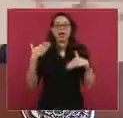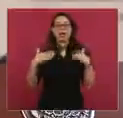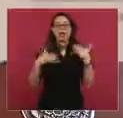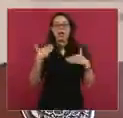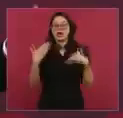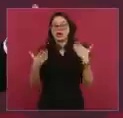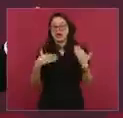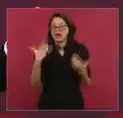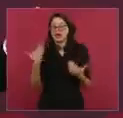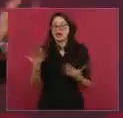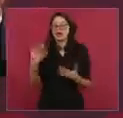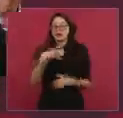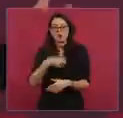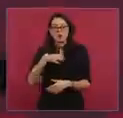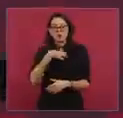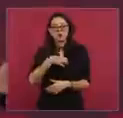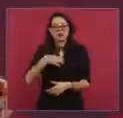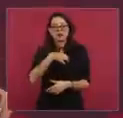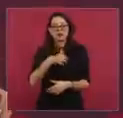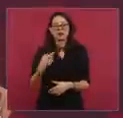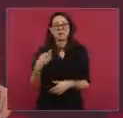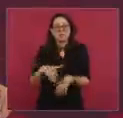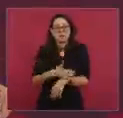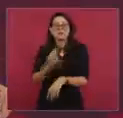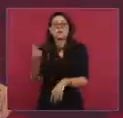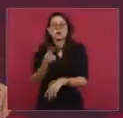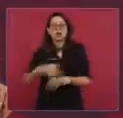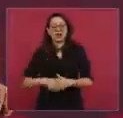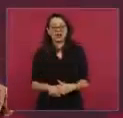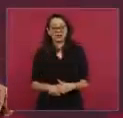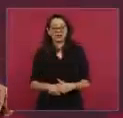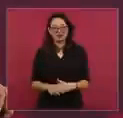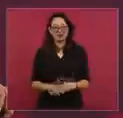que no estén funcionando los trenes,